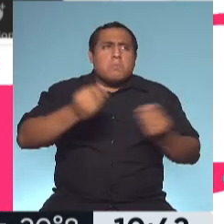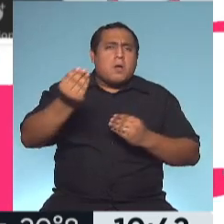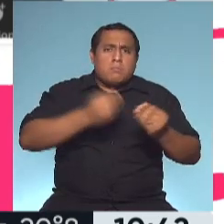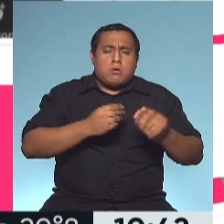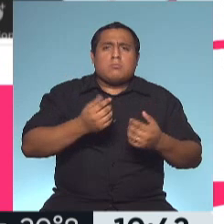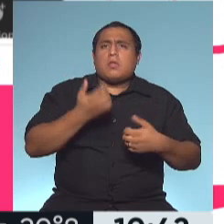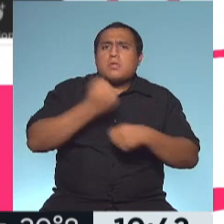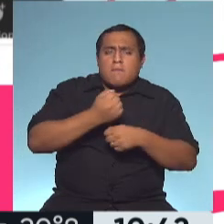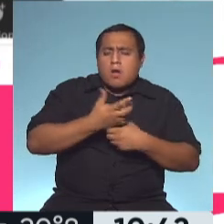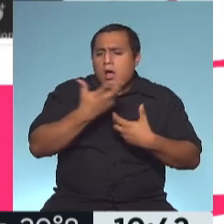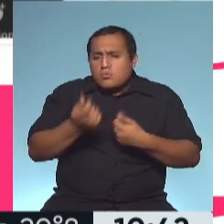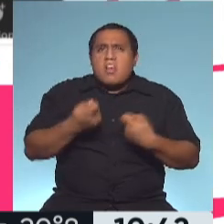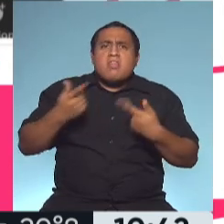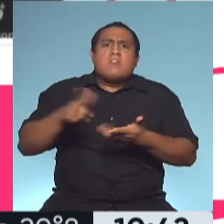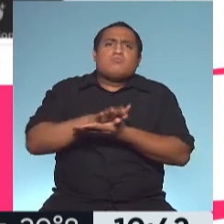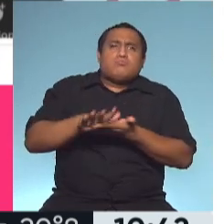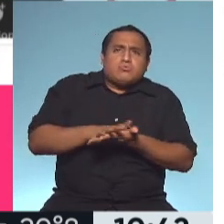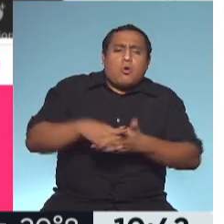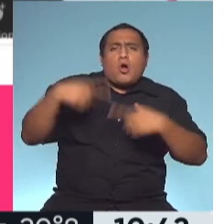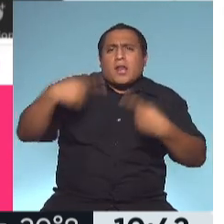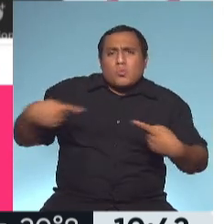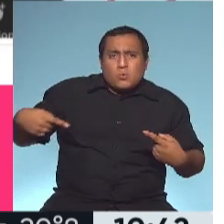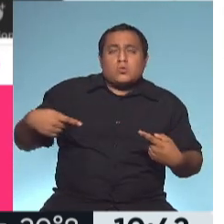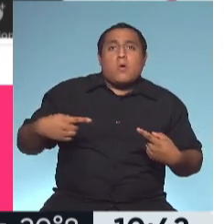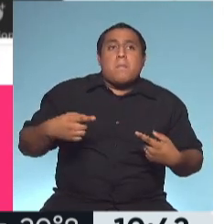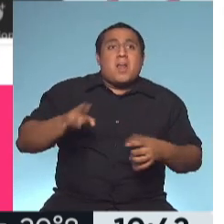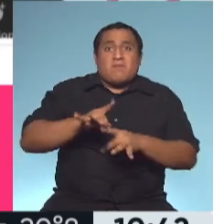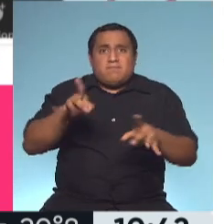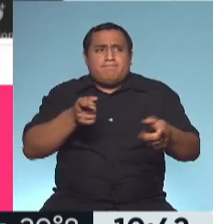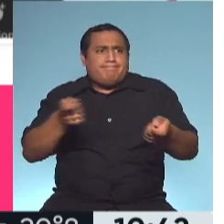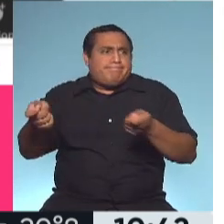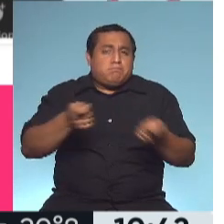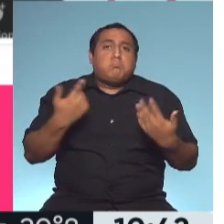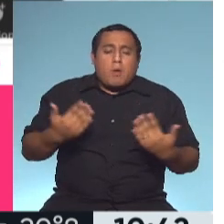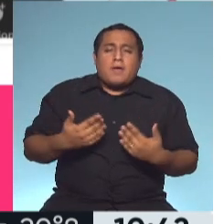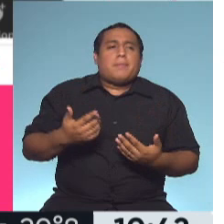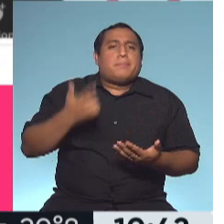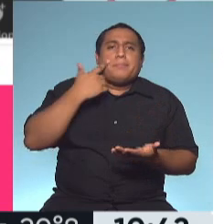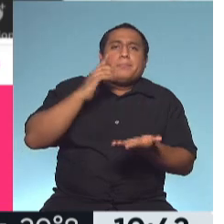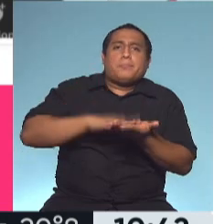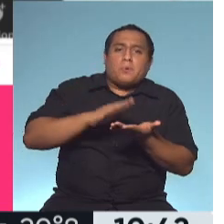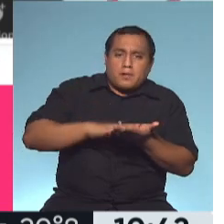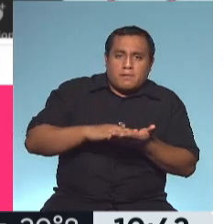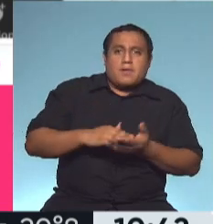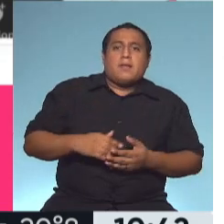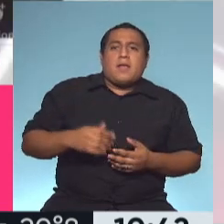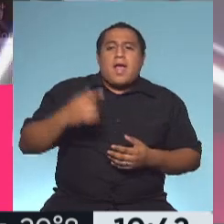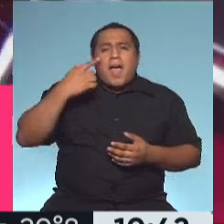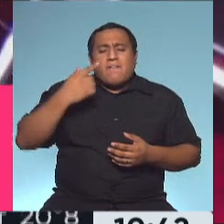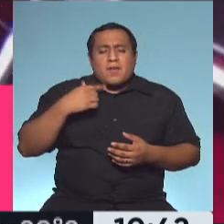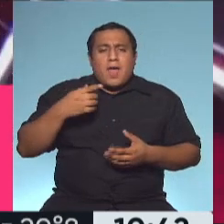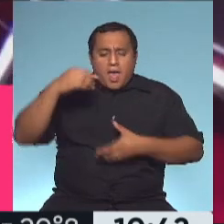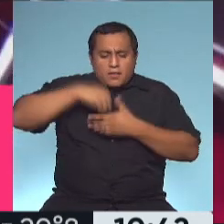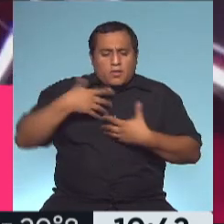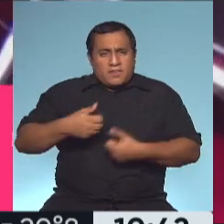soluciones, recursos para controlar la pandemia, desde test para medir inmunidad,